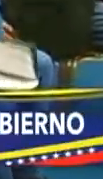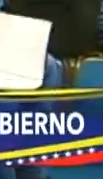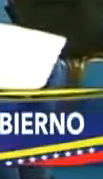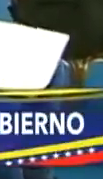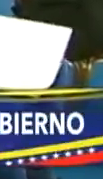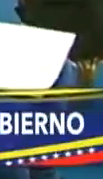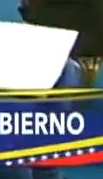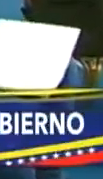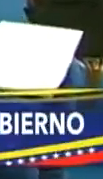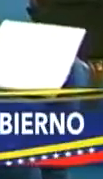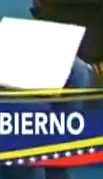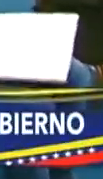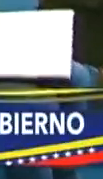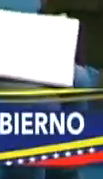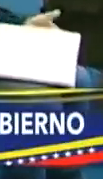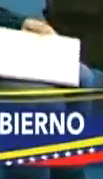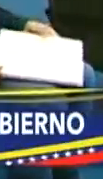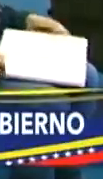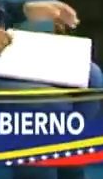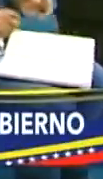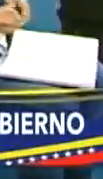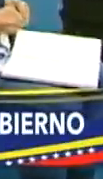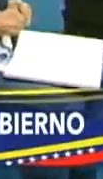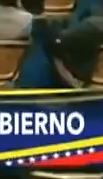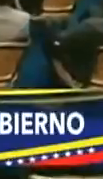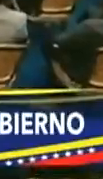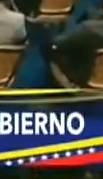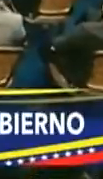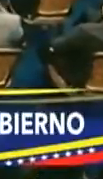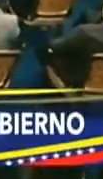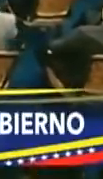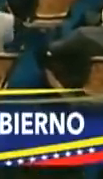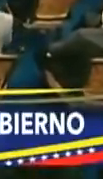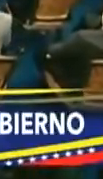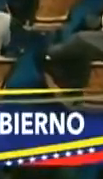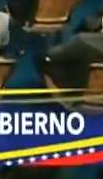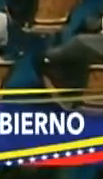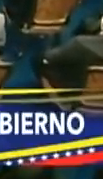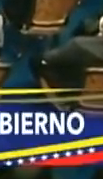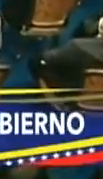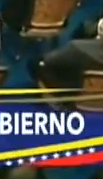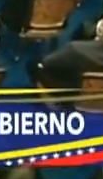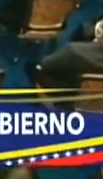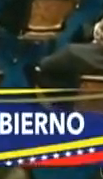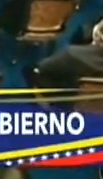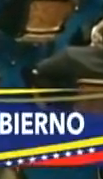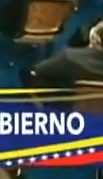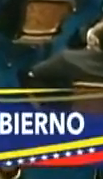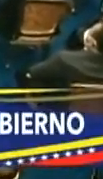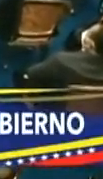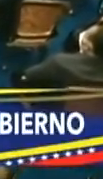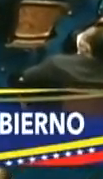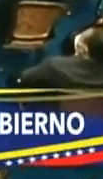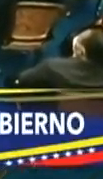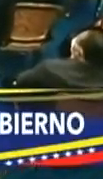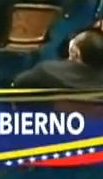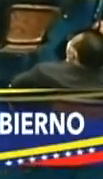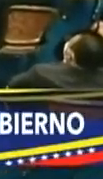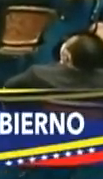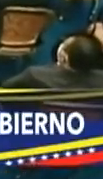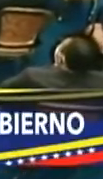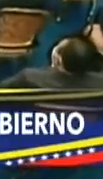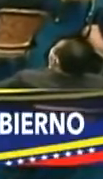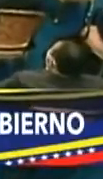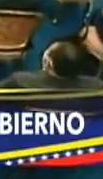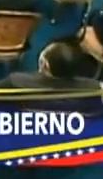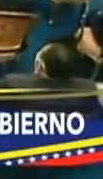para favorecer todos los proyectos que nacen desde la cartografía social de las comunidades. 13 R's ha pedido el presidente de la